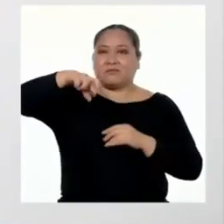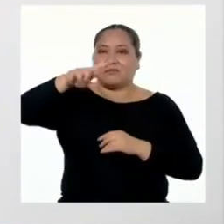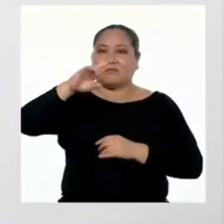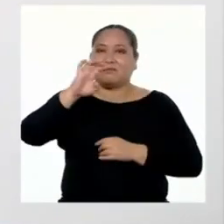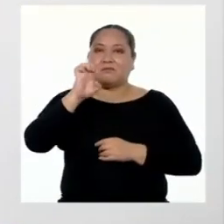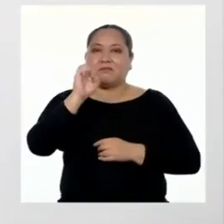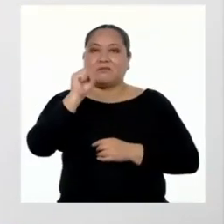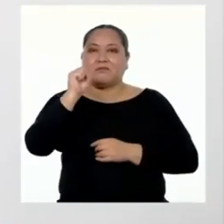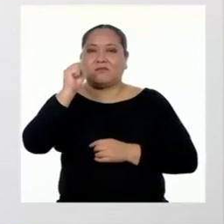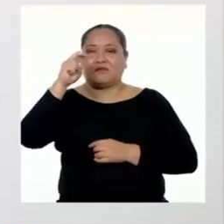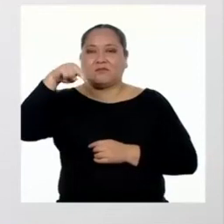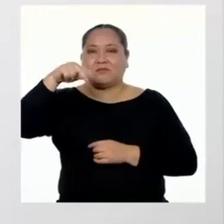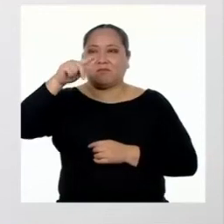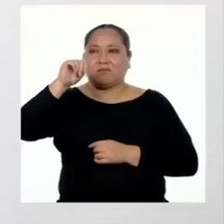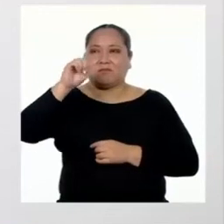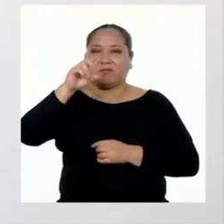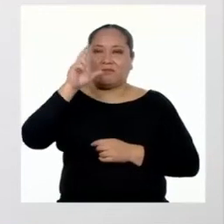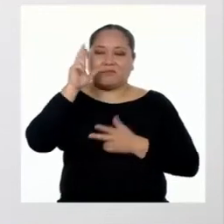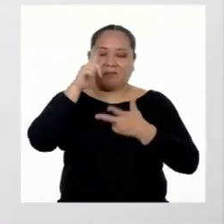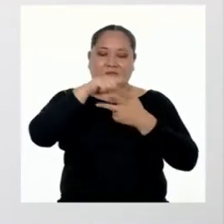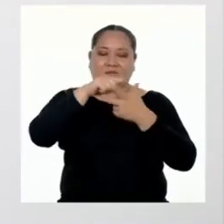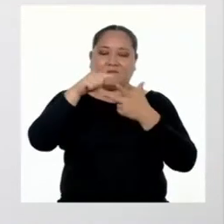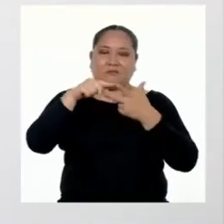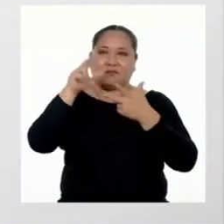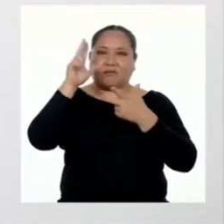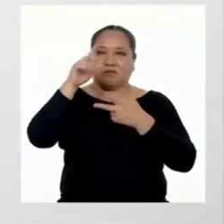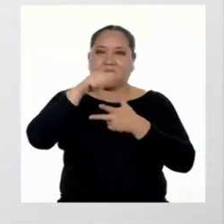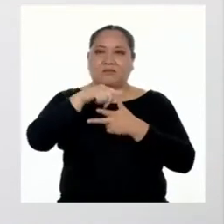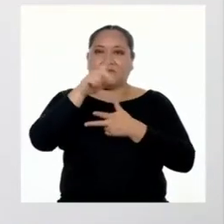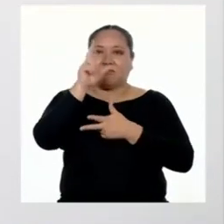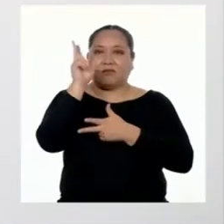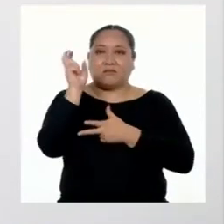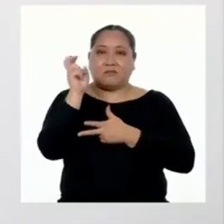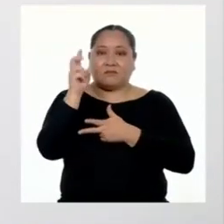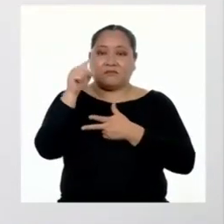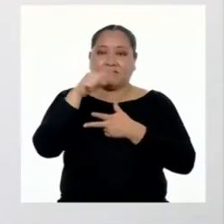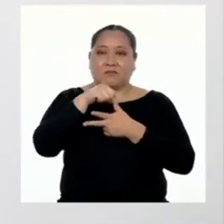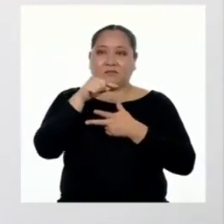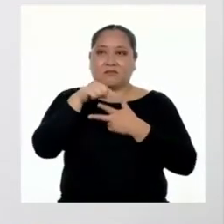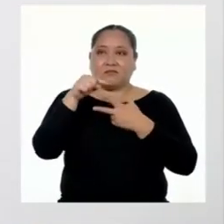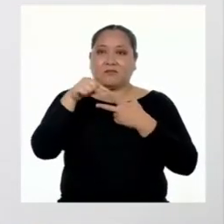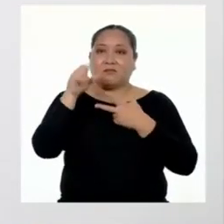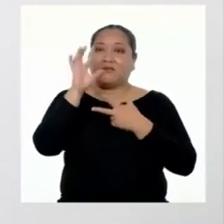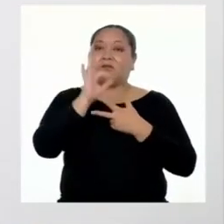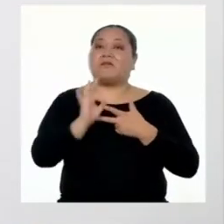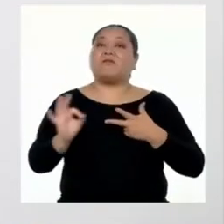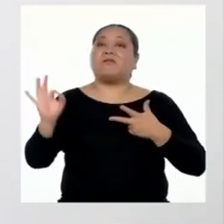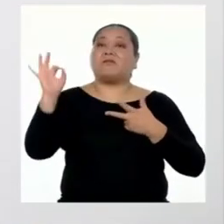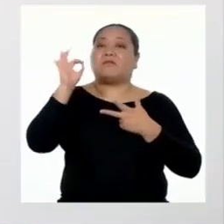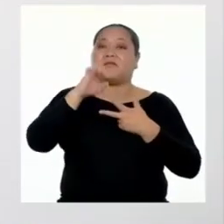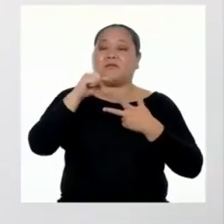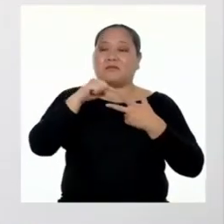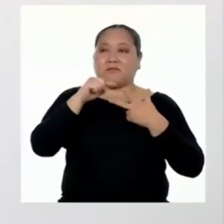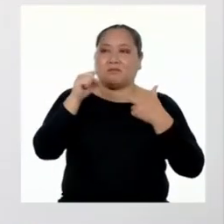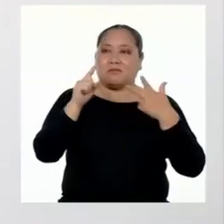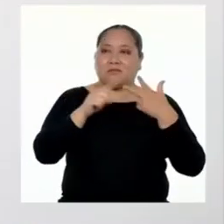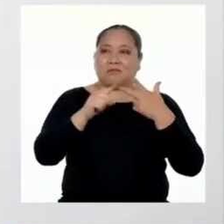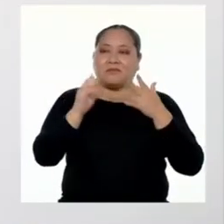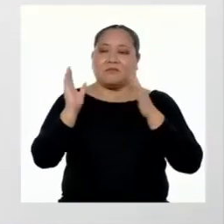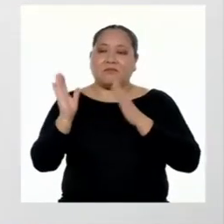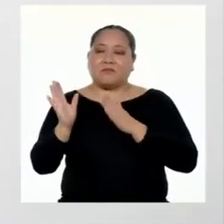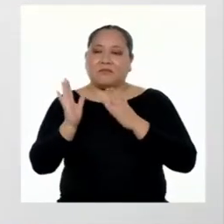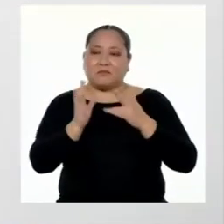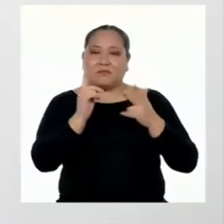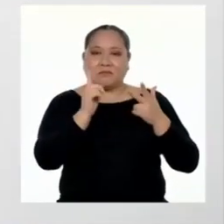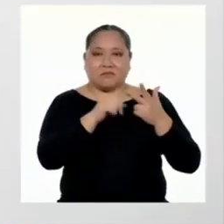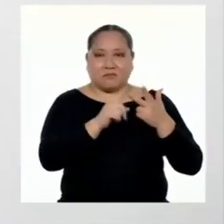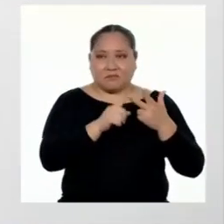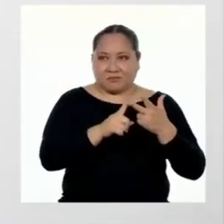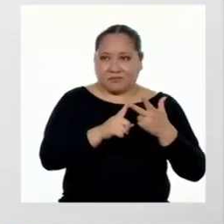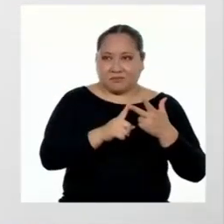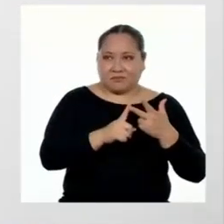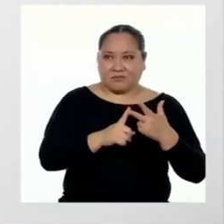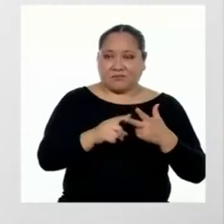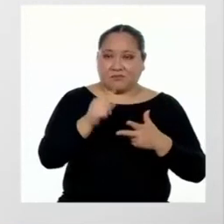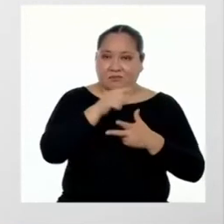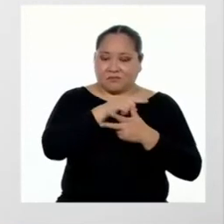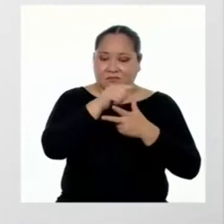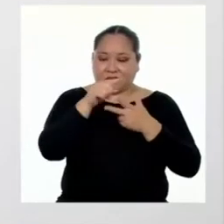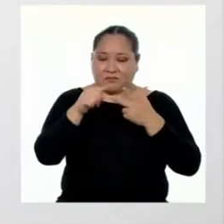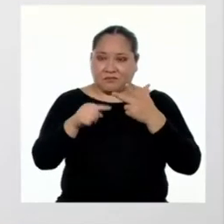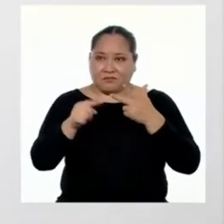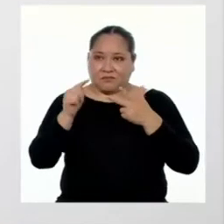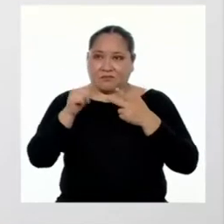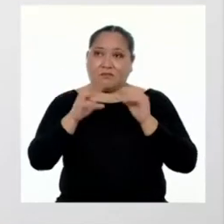responde a tres ideas principales. El tema, la importancia de la cartilla y la organización que tendrá.